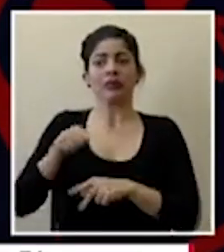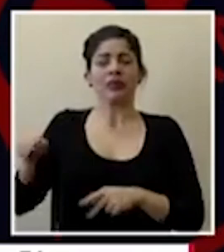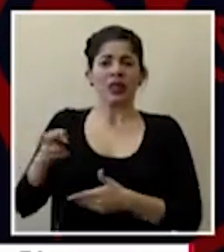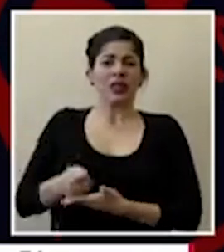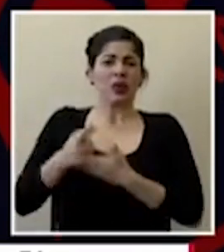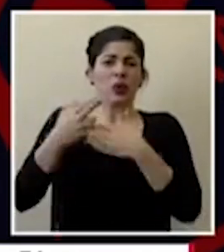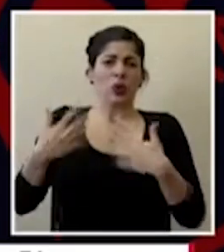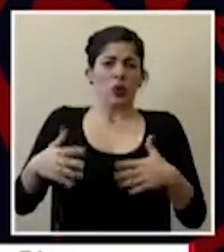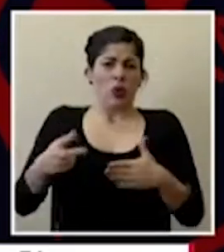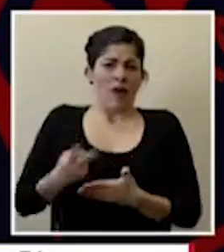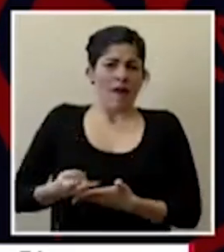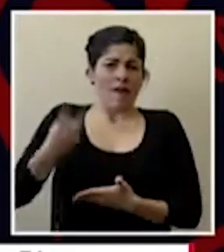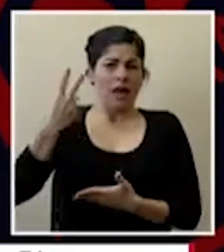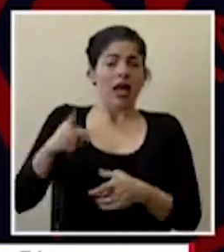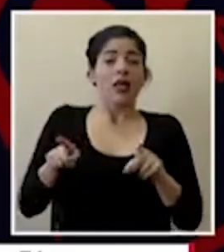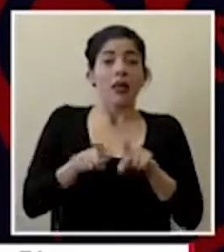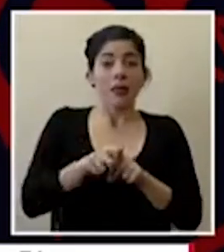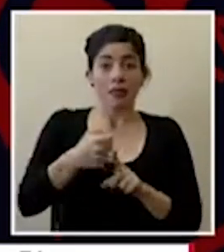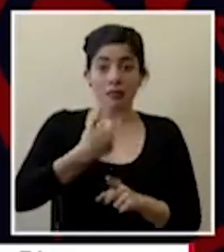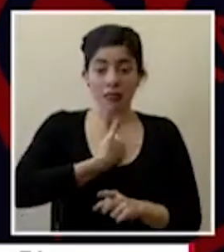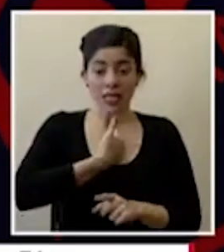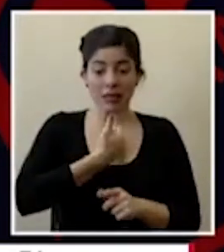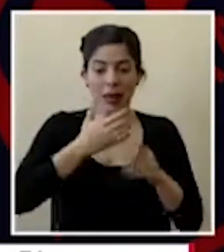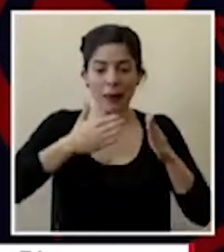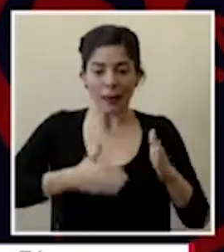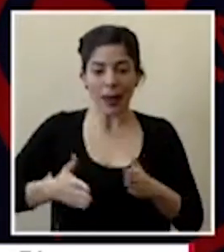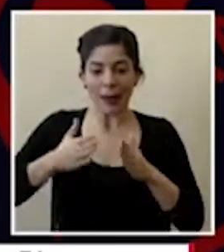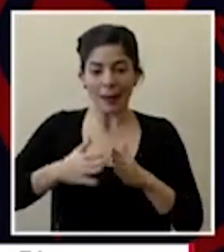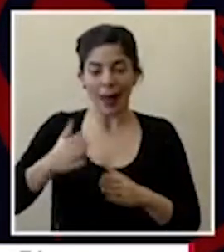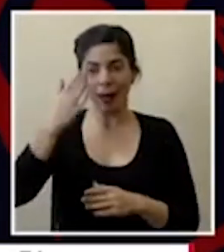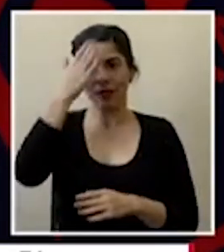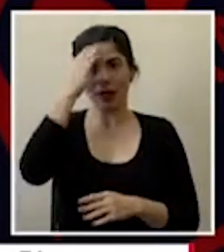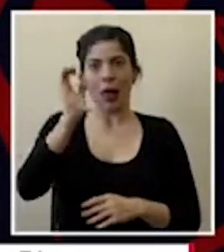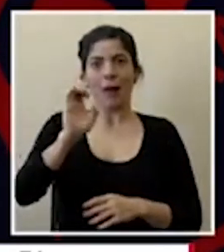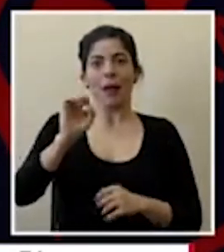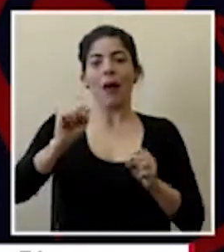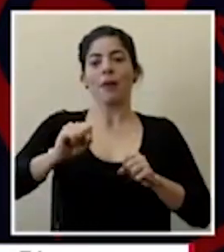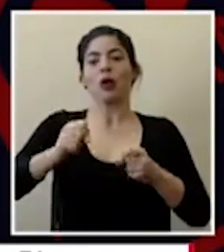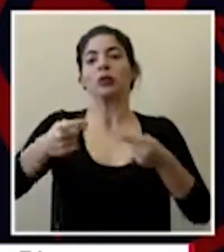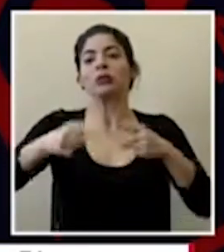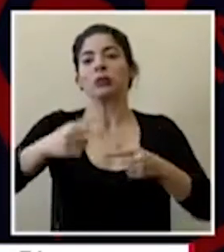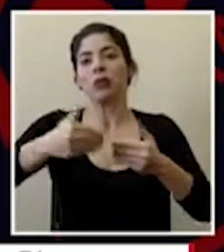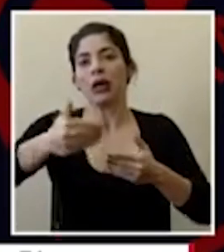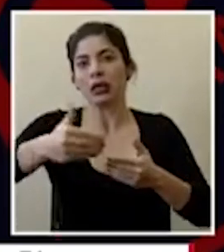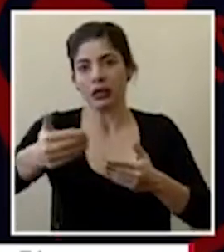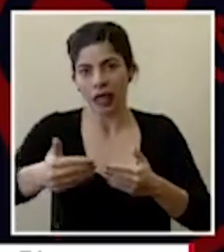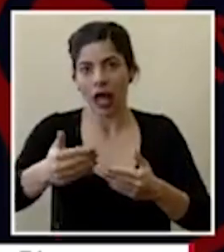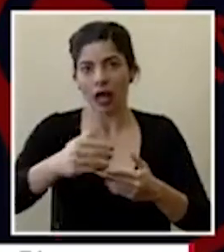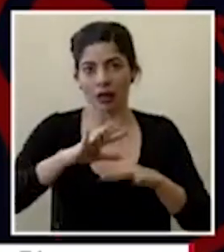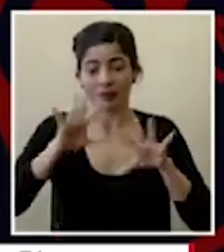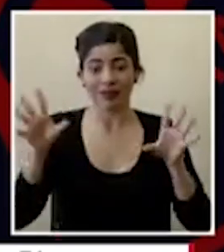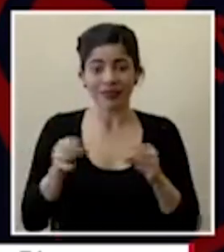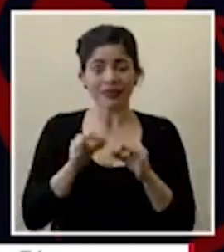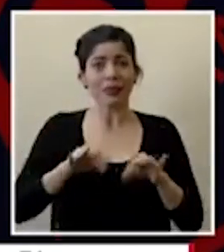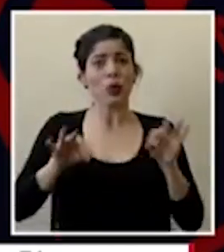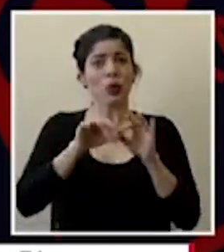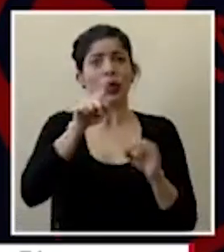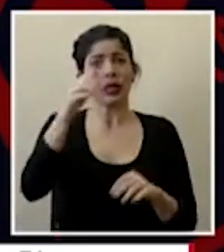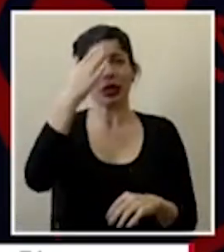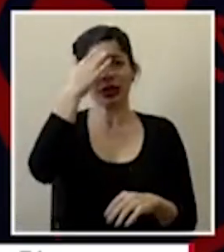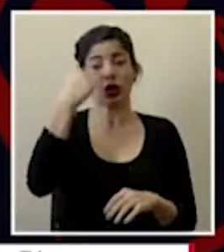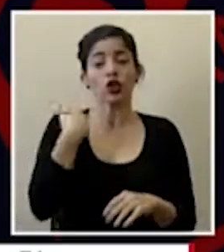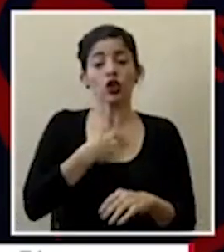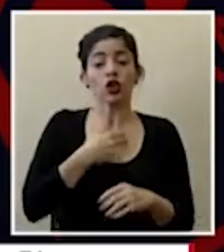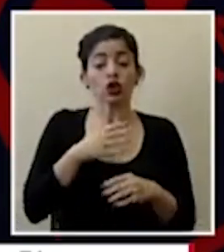y prepararnos para la emergencia COVID que se podría presentar aquí es muy importante recalcar que esto se está haciendo en base